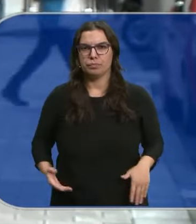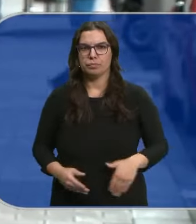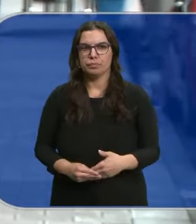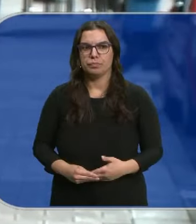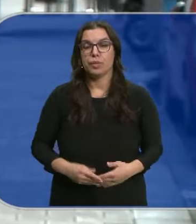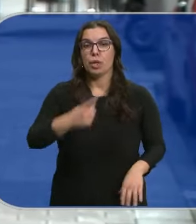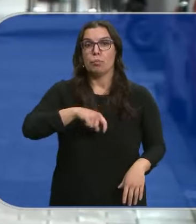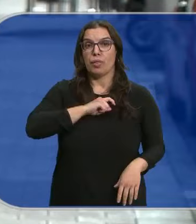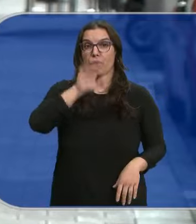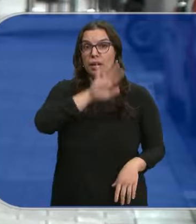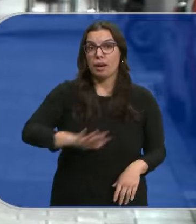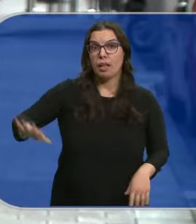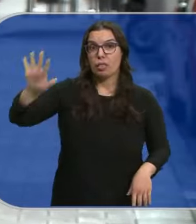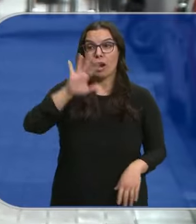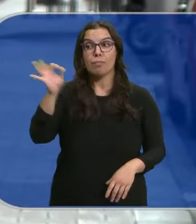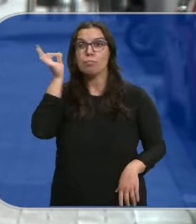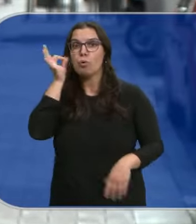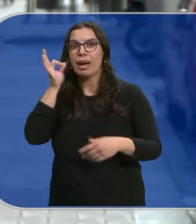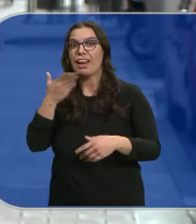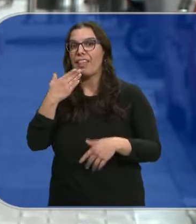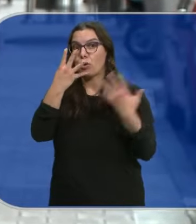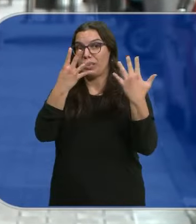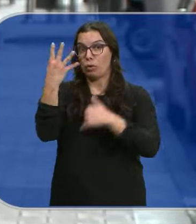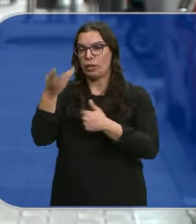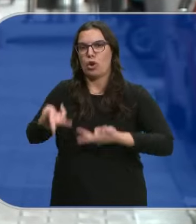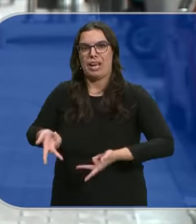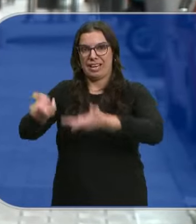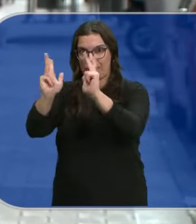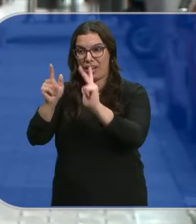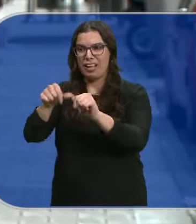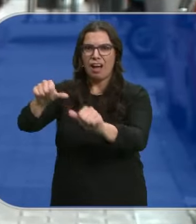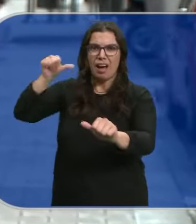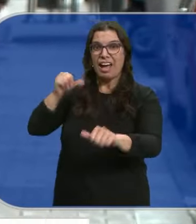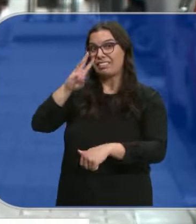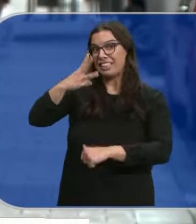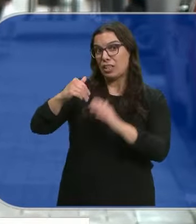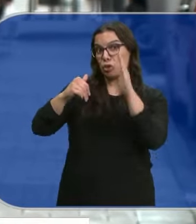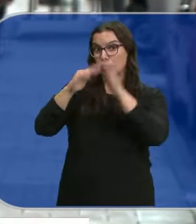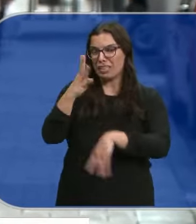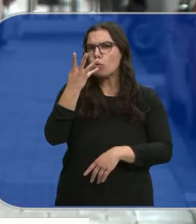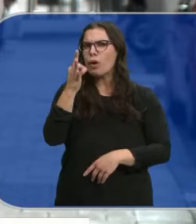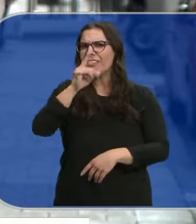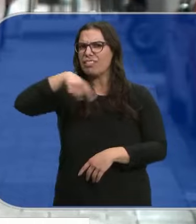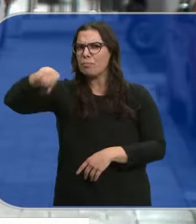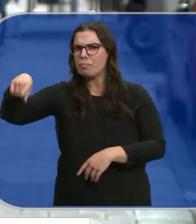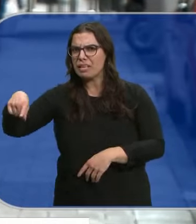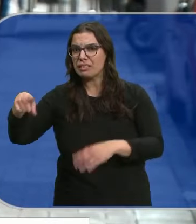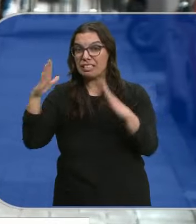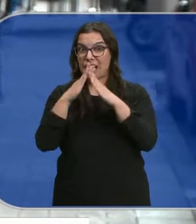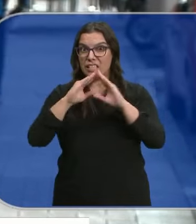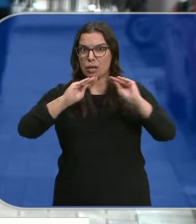La Policía Nacional ha liberado a la mujer de 94 años Que llevaba más de 3 años En concreto 40 meses